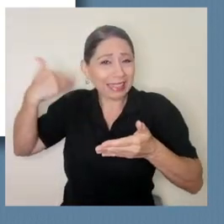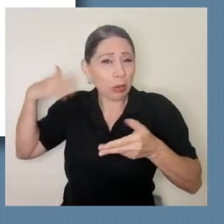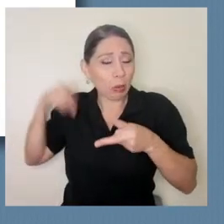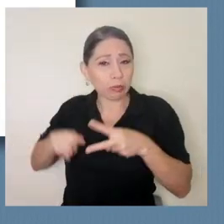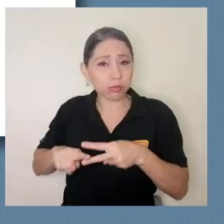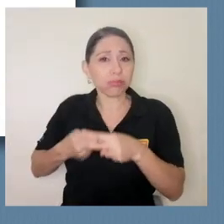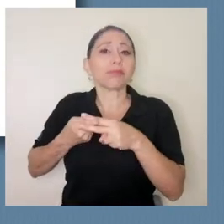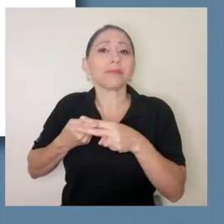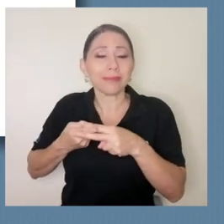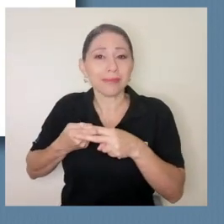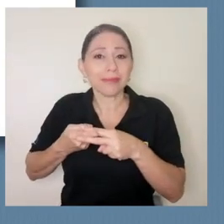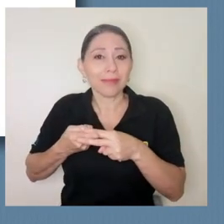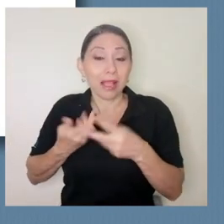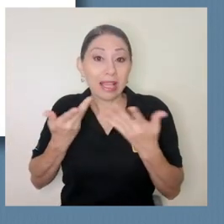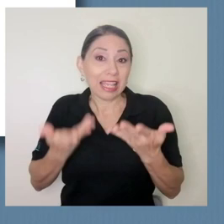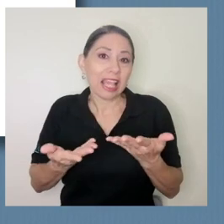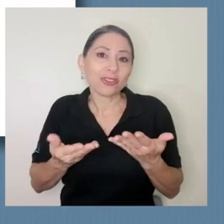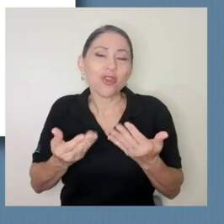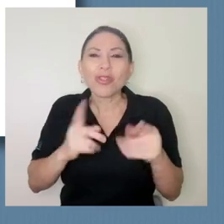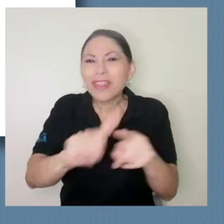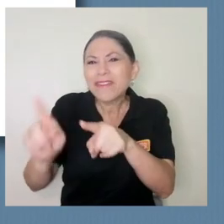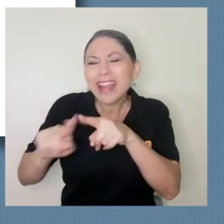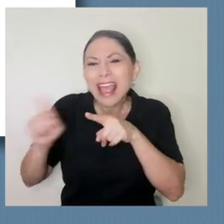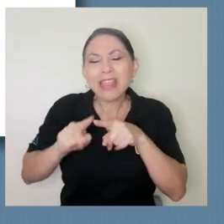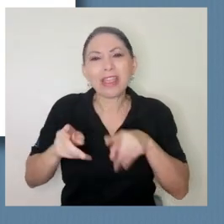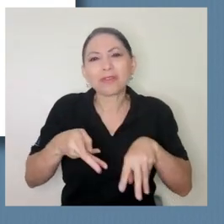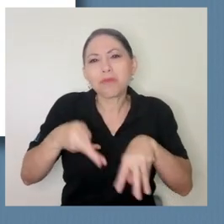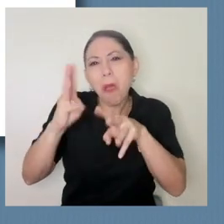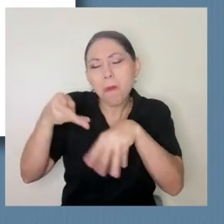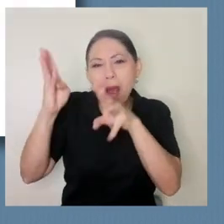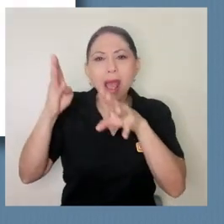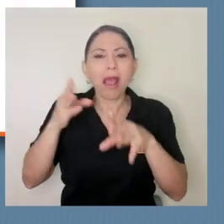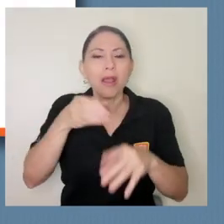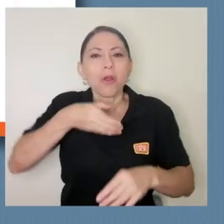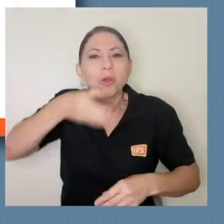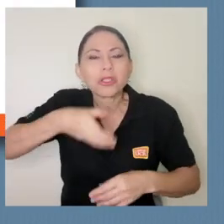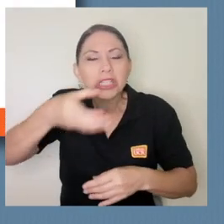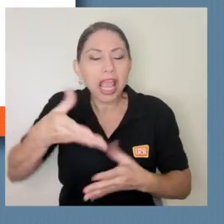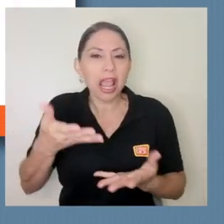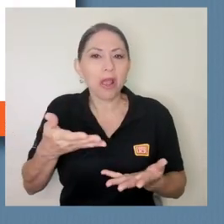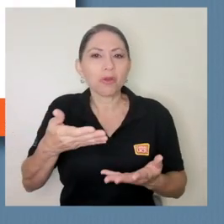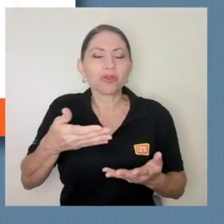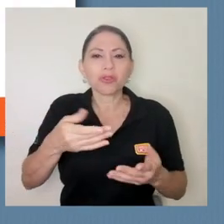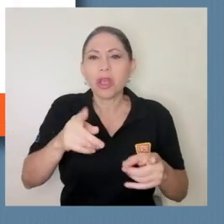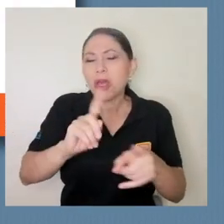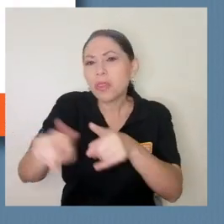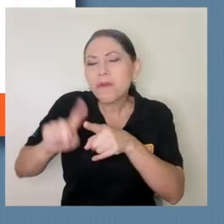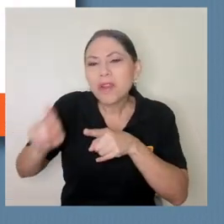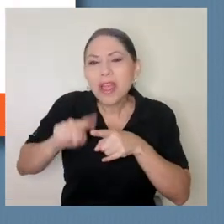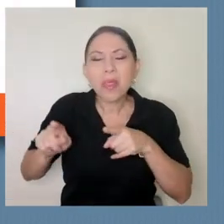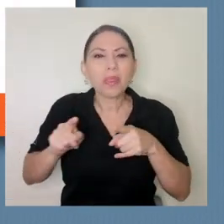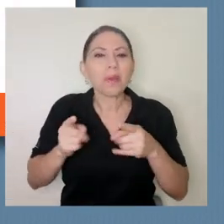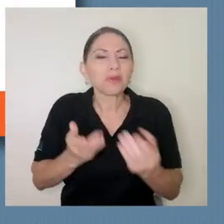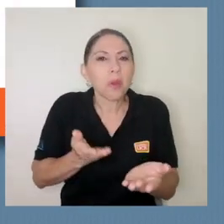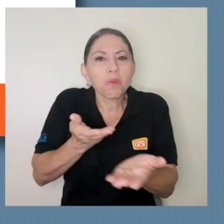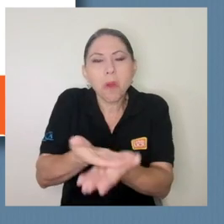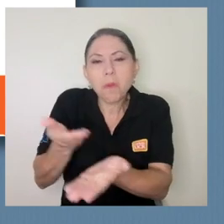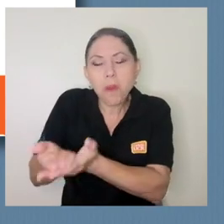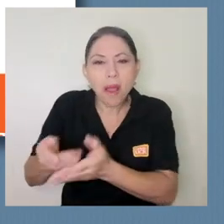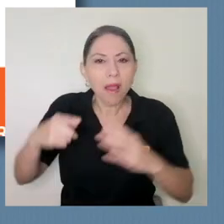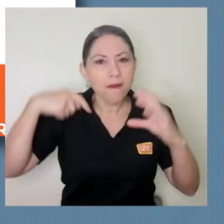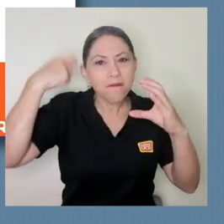la campaña que como les digo son flyers consejos muy concretos recomendaciones varias videos